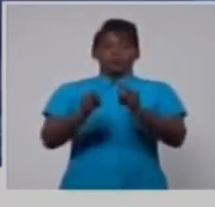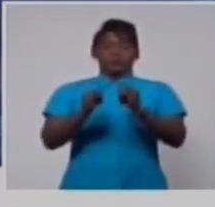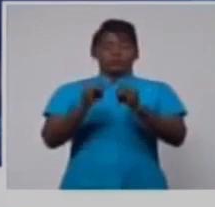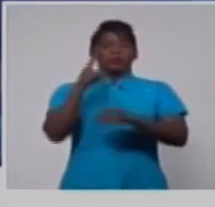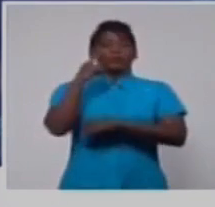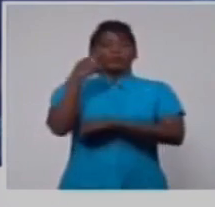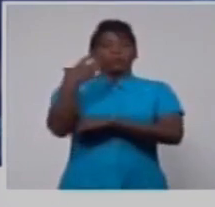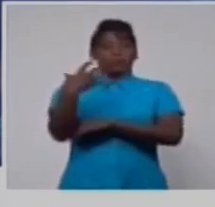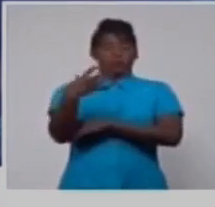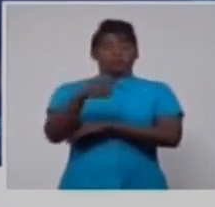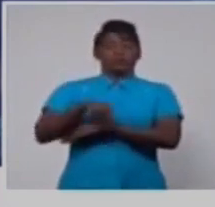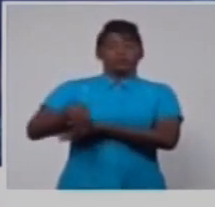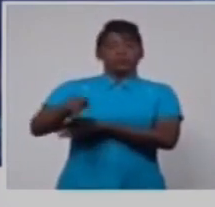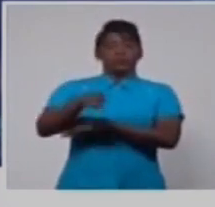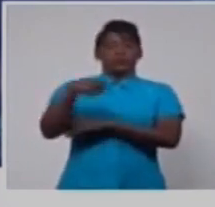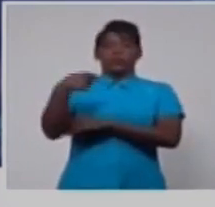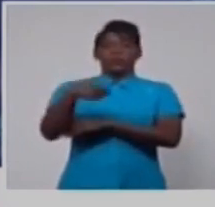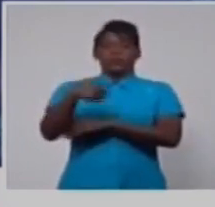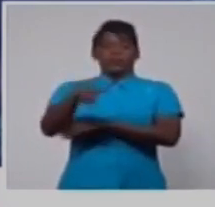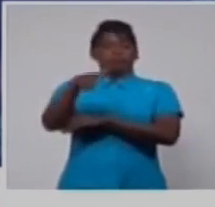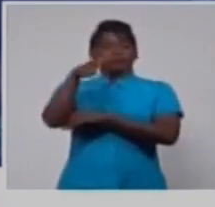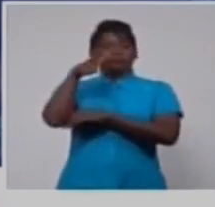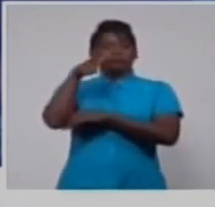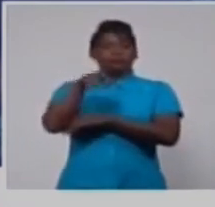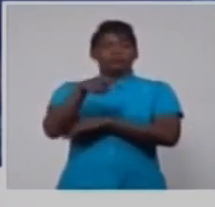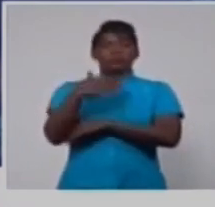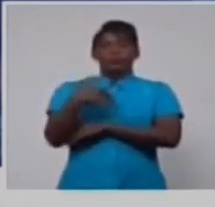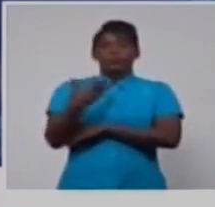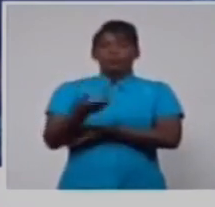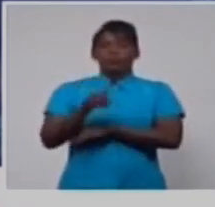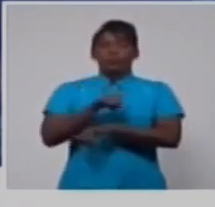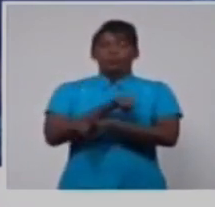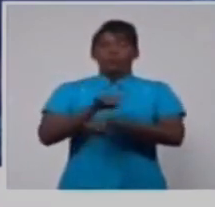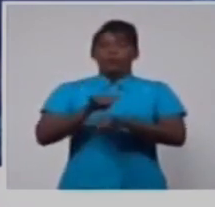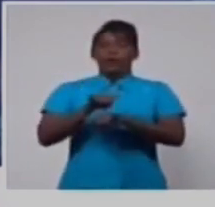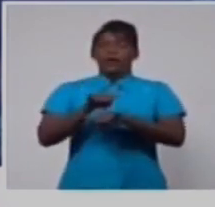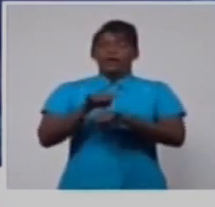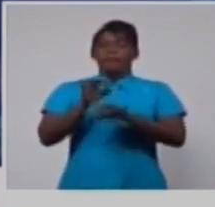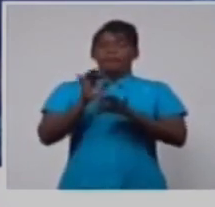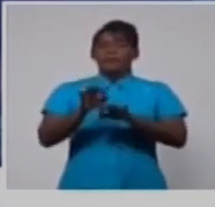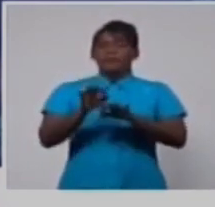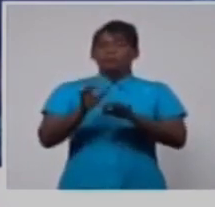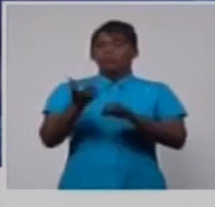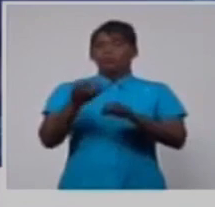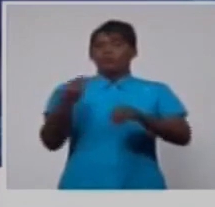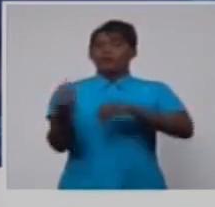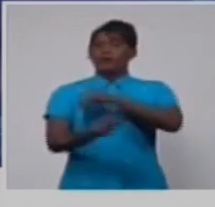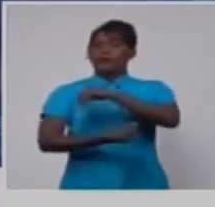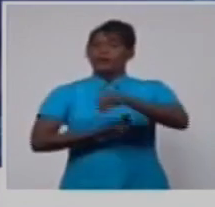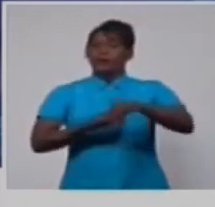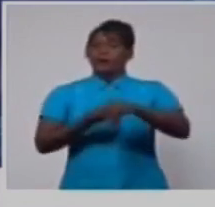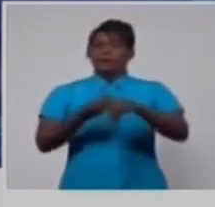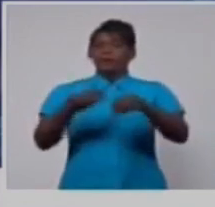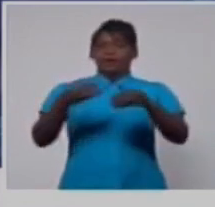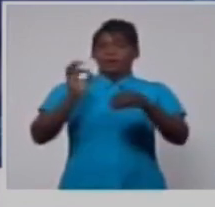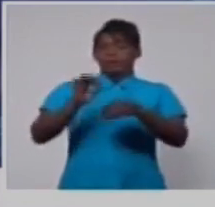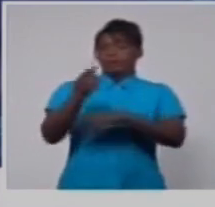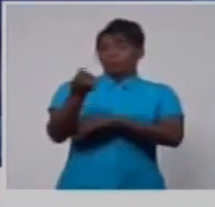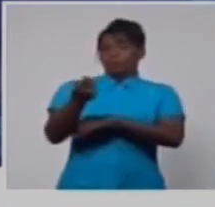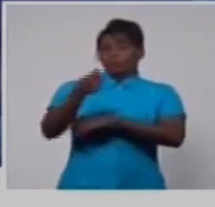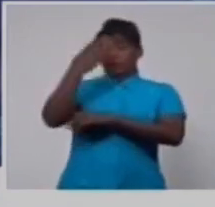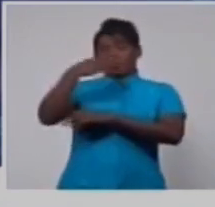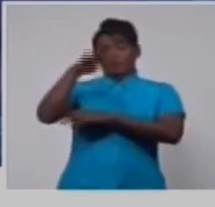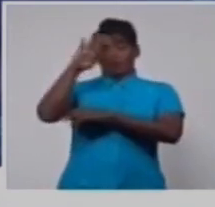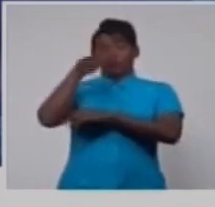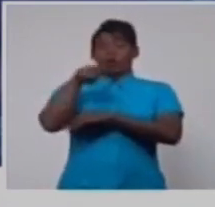sobre la tarea de ordenamiento que incluye eliminación de la dualidad monetaria y cambiaria del país. Cuba Visión,